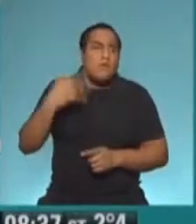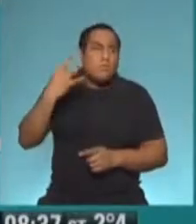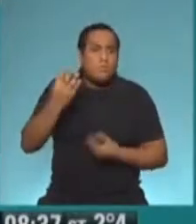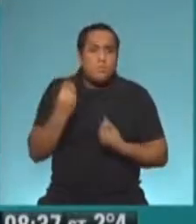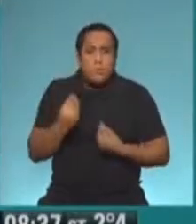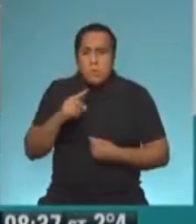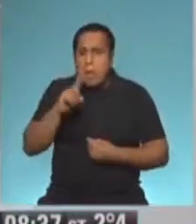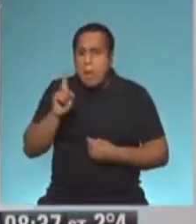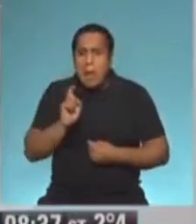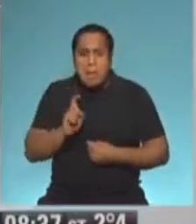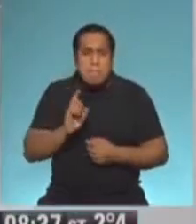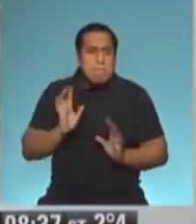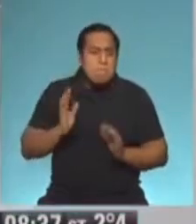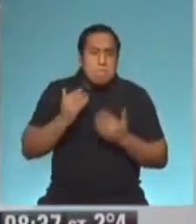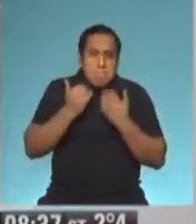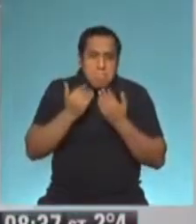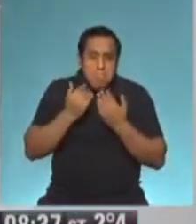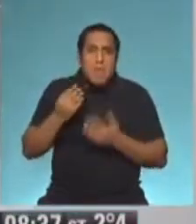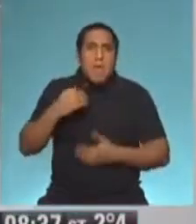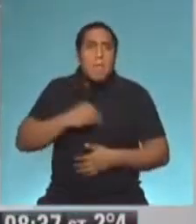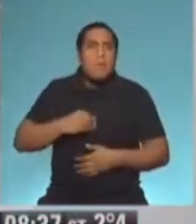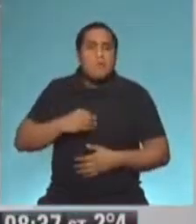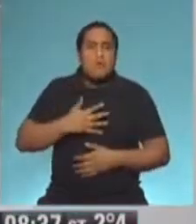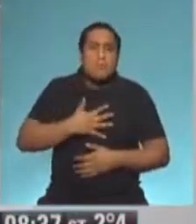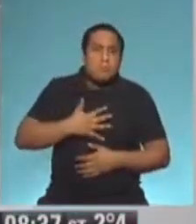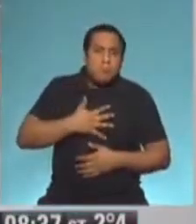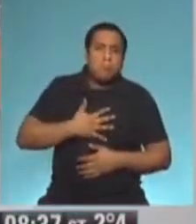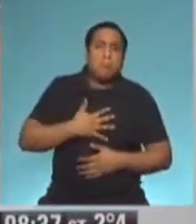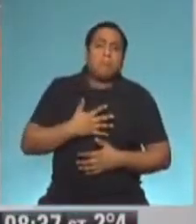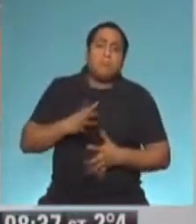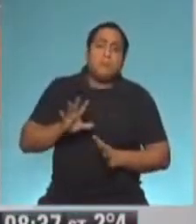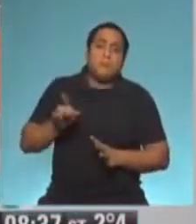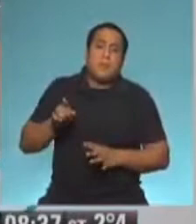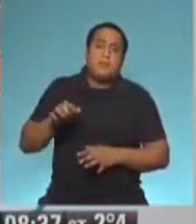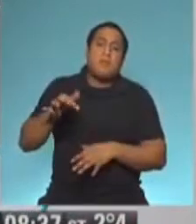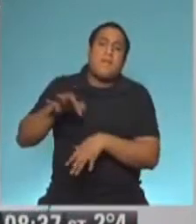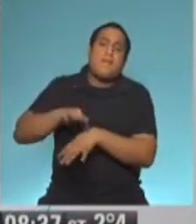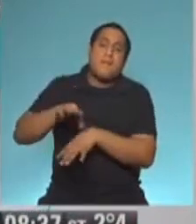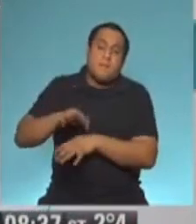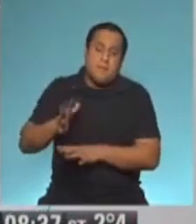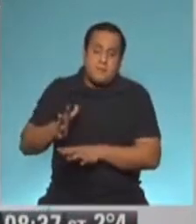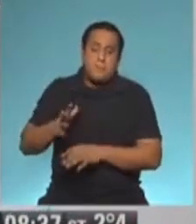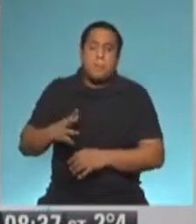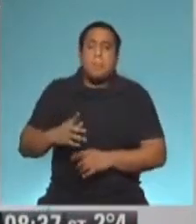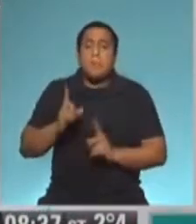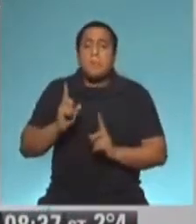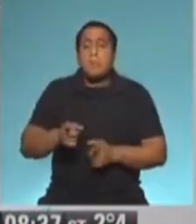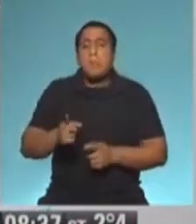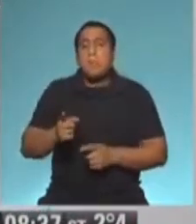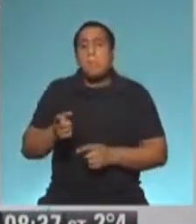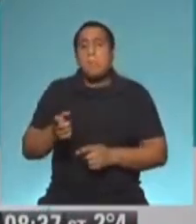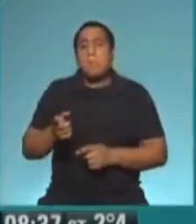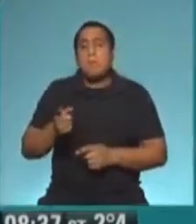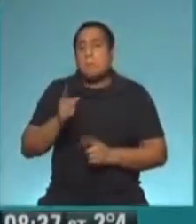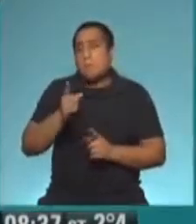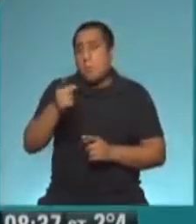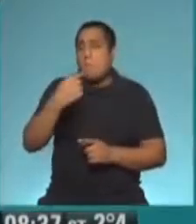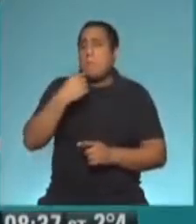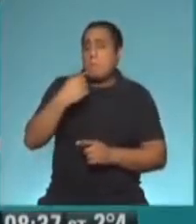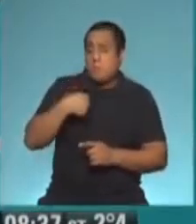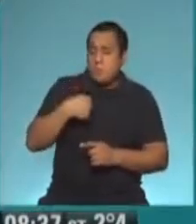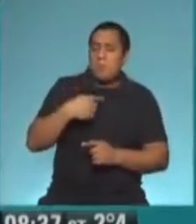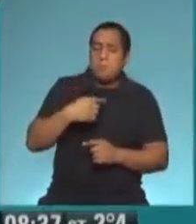con todo lo que padece desde el punto de vista emocional a alguien que tiene que enfrentar la enfermedad. Por el otro lado, respondiendo a tu consulta,